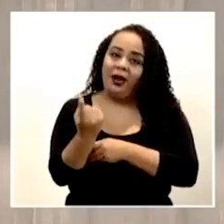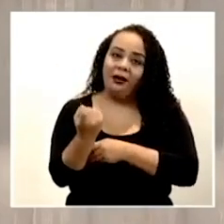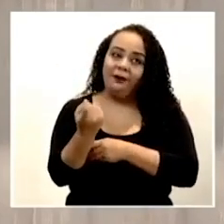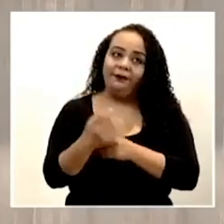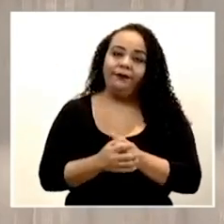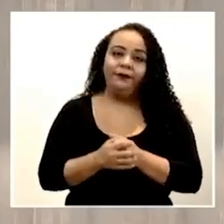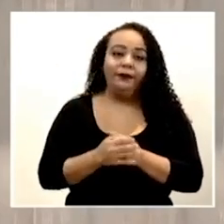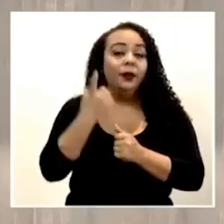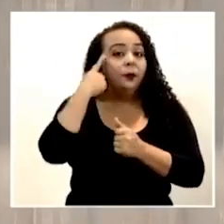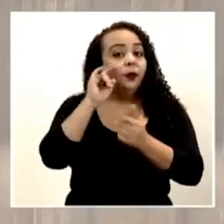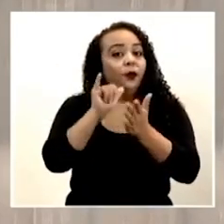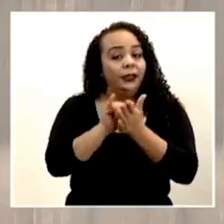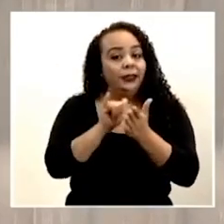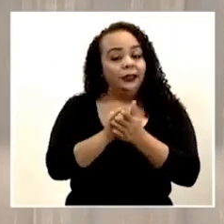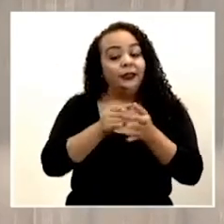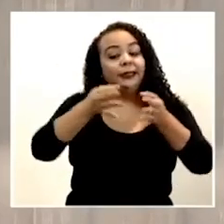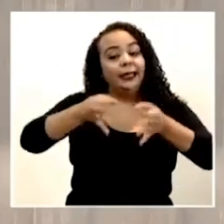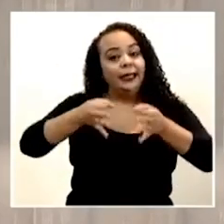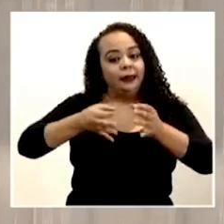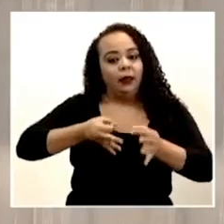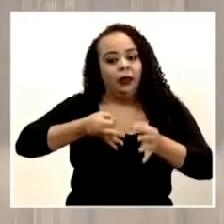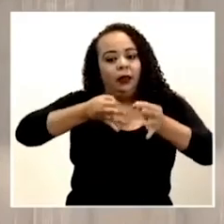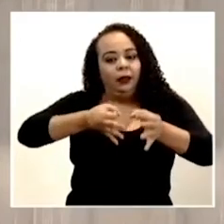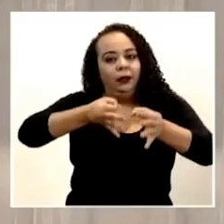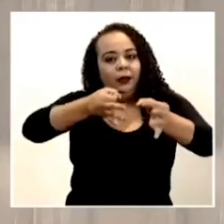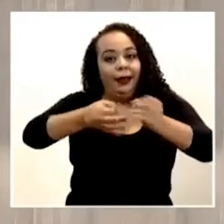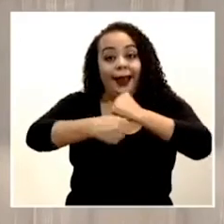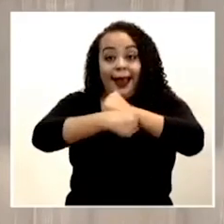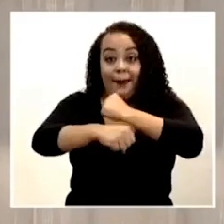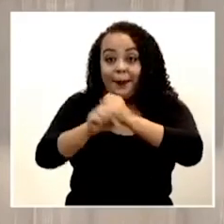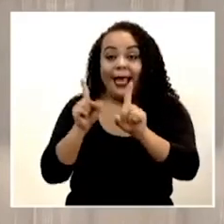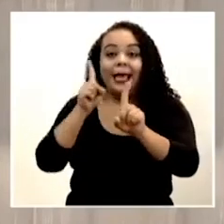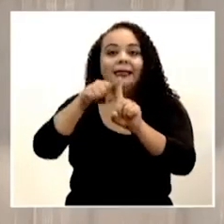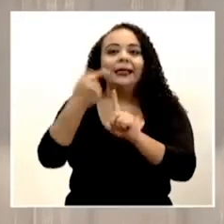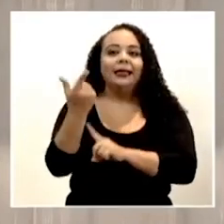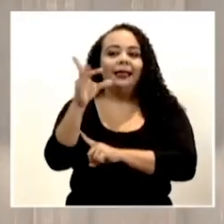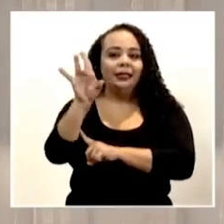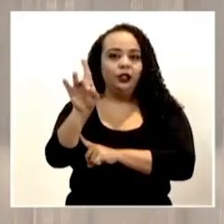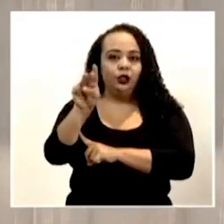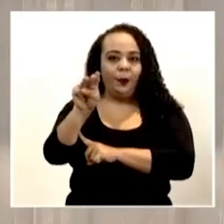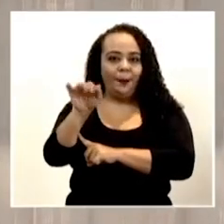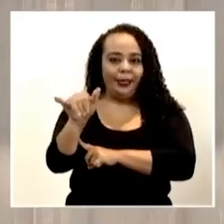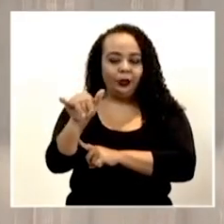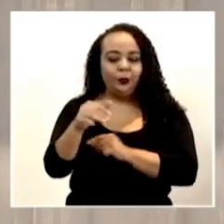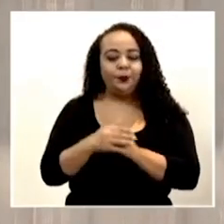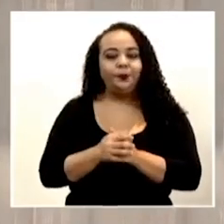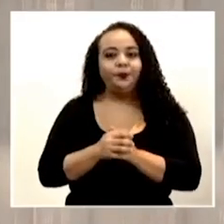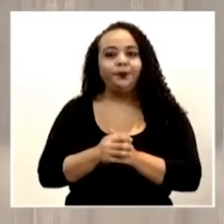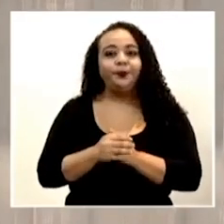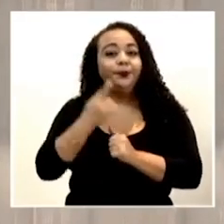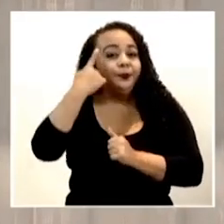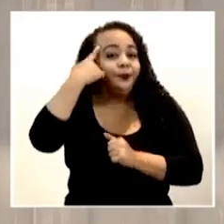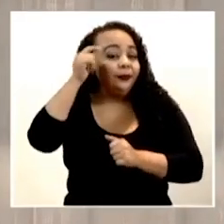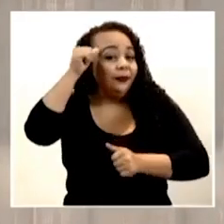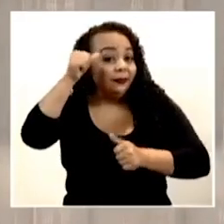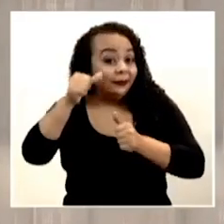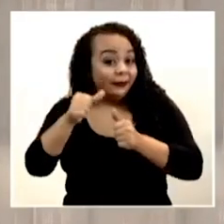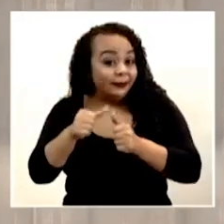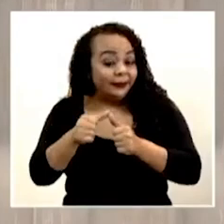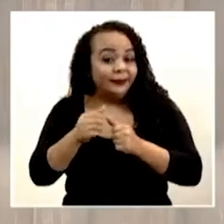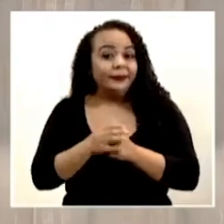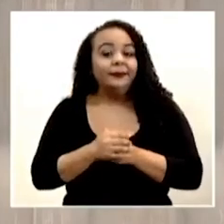Y es por esto pues que se decidió ampliar la campaña al 18 de mayo. Nada más para recordarles,